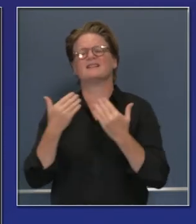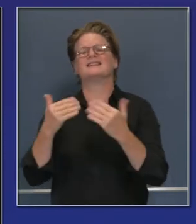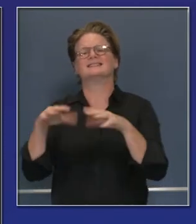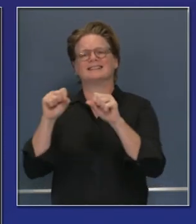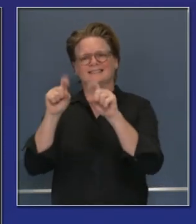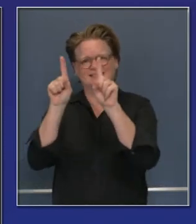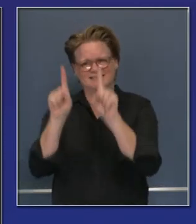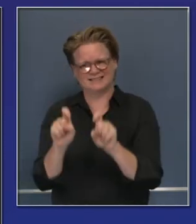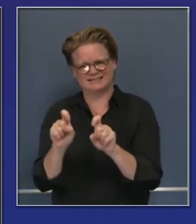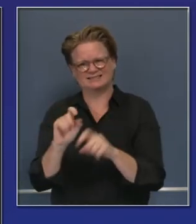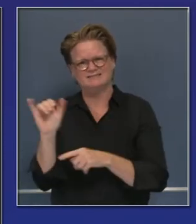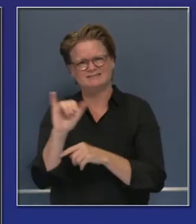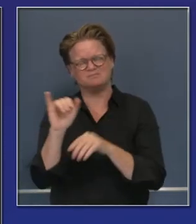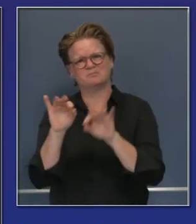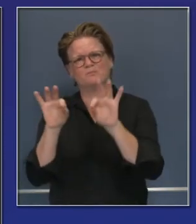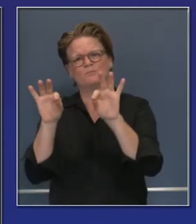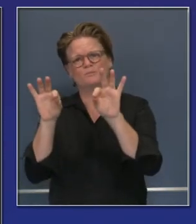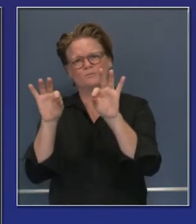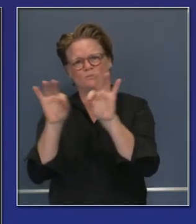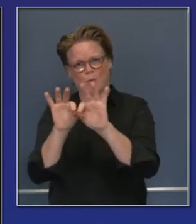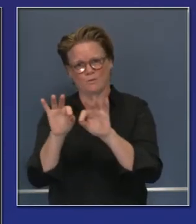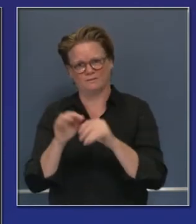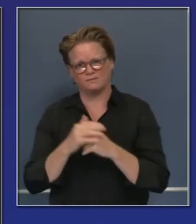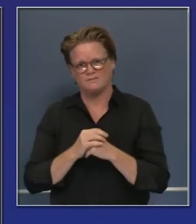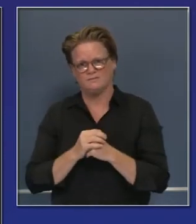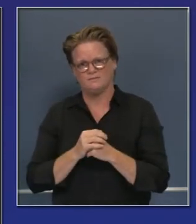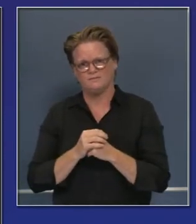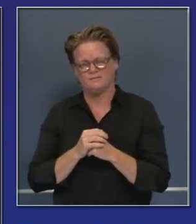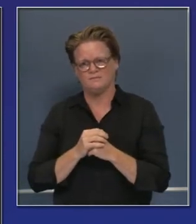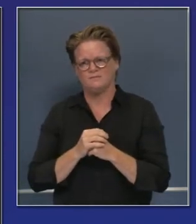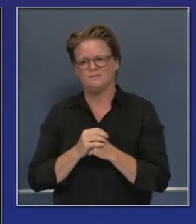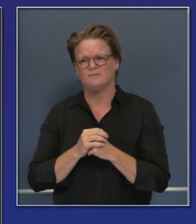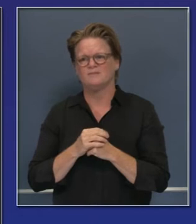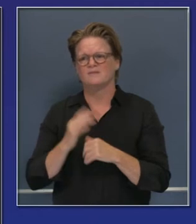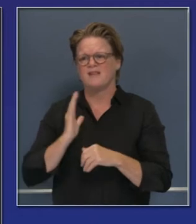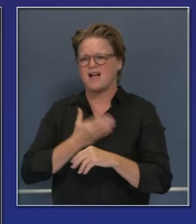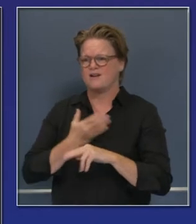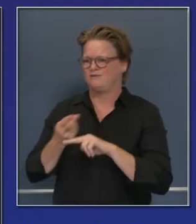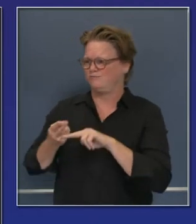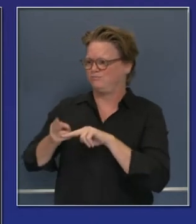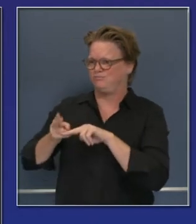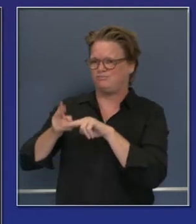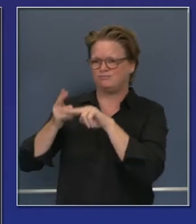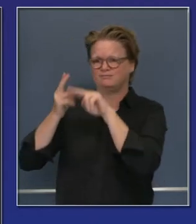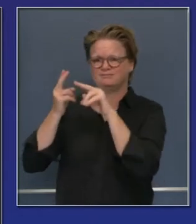importante. De modo que estamos acrecentando nuestra capacidad de pruebas diagnósticas y eso nos permitirá